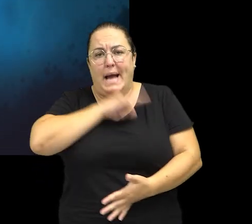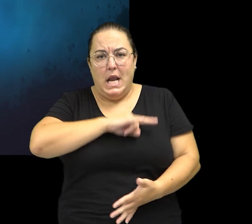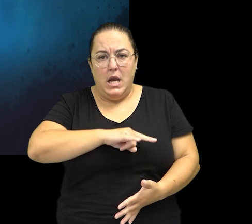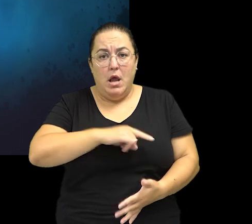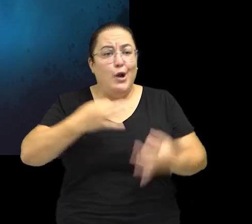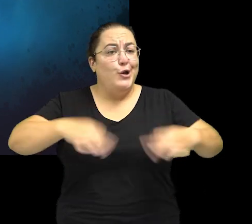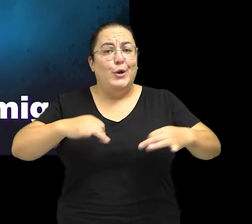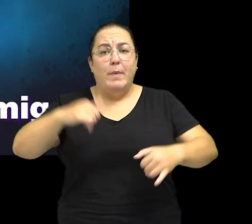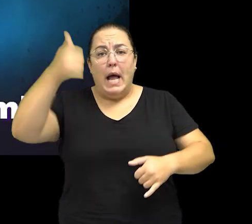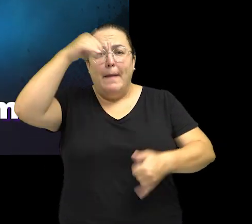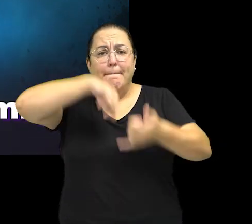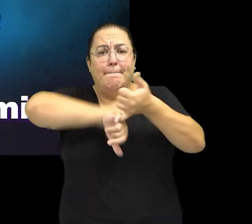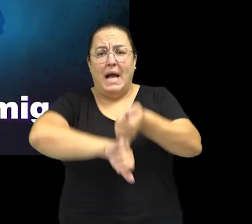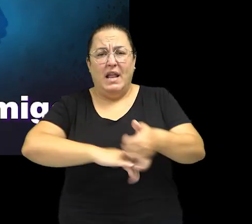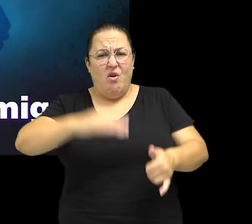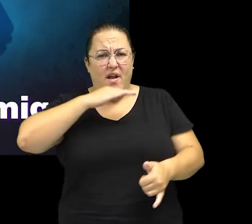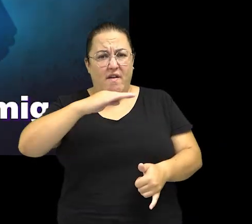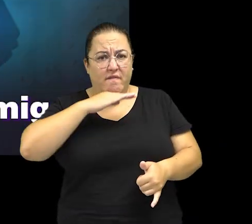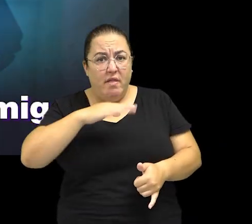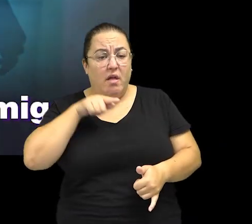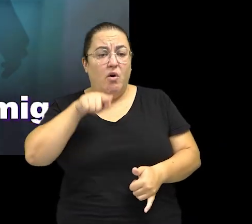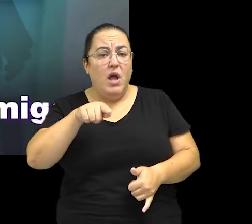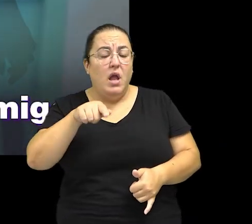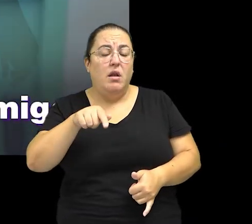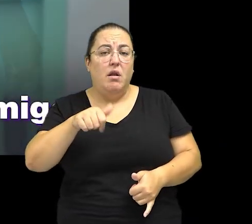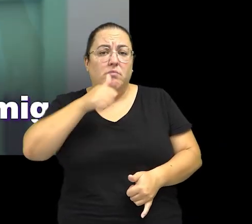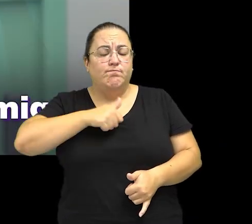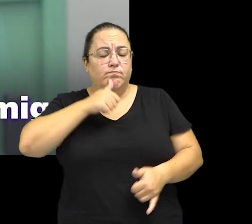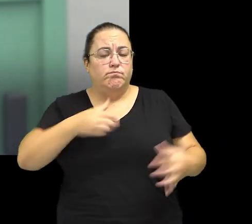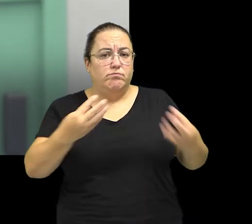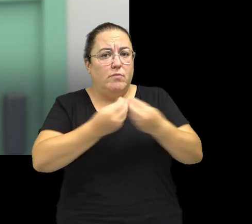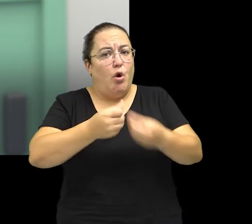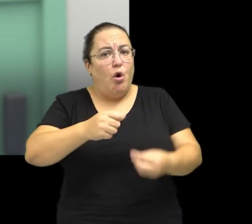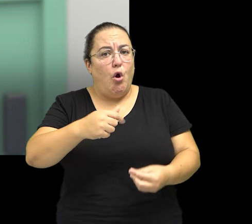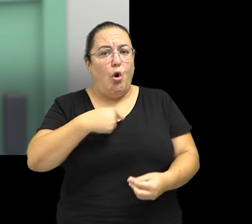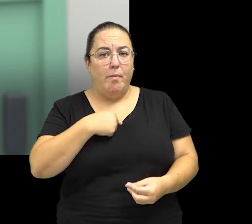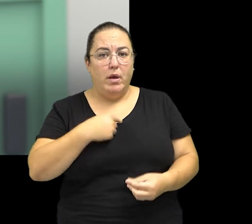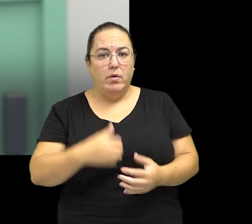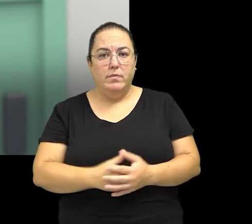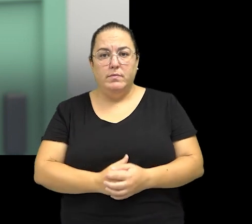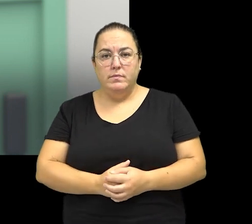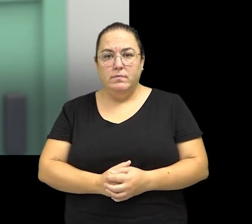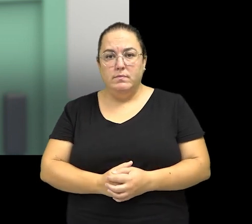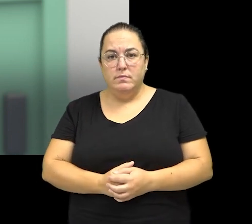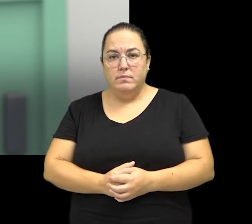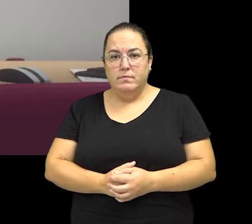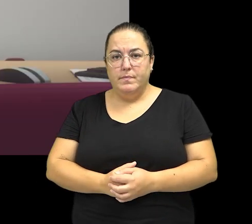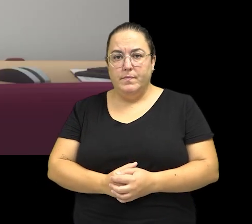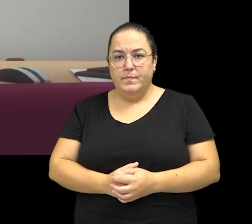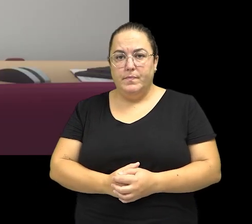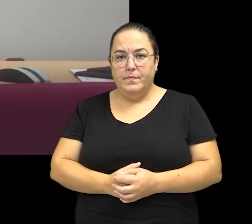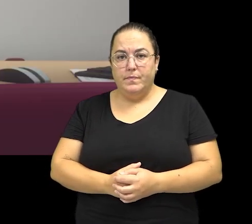É normal que o meu marido se enfade comigo. Un home como el non debería ter que aguantar as miñas torpezas.